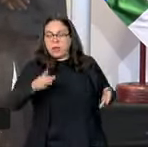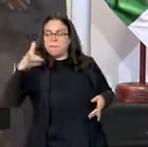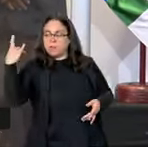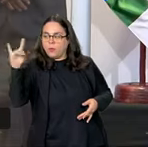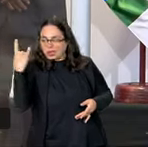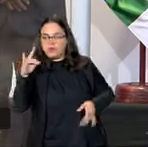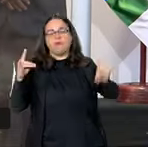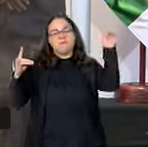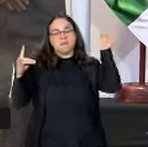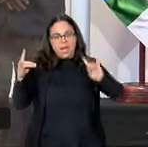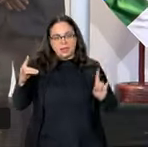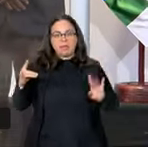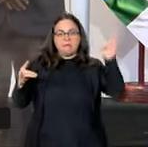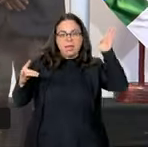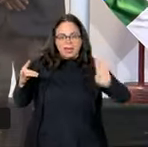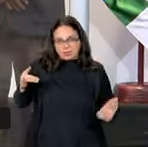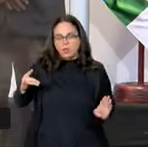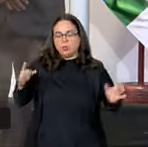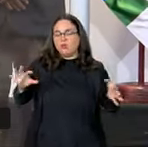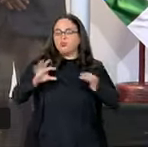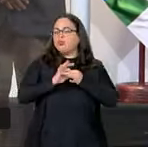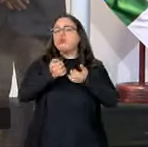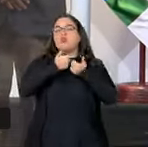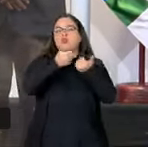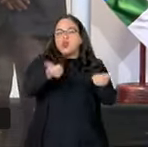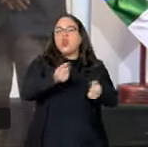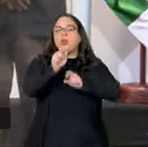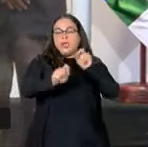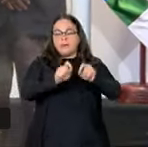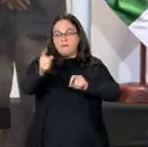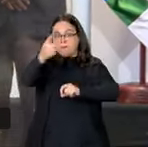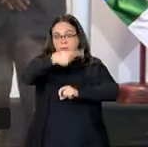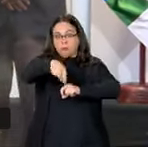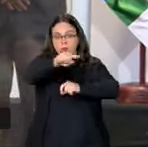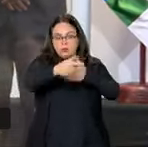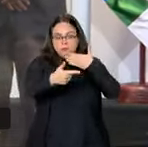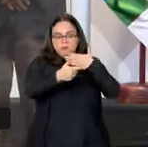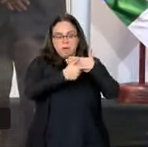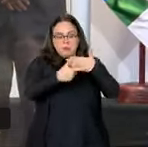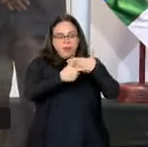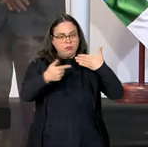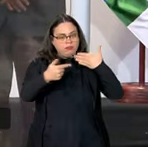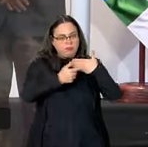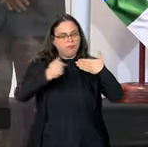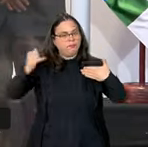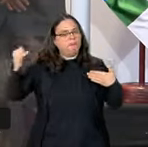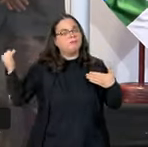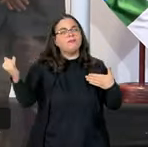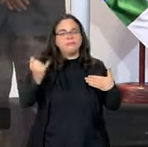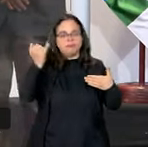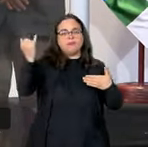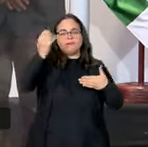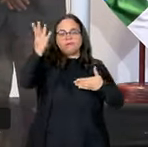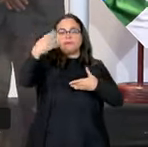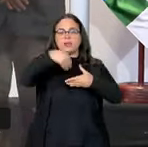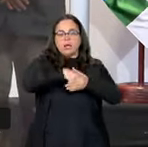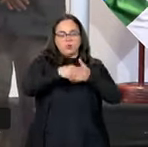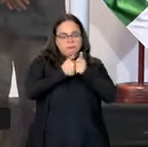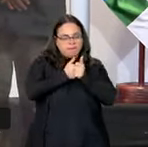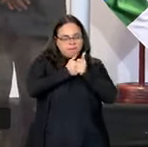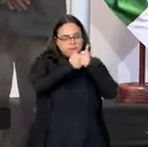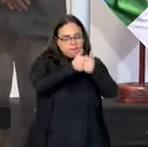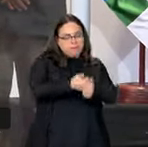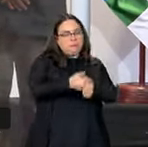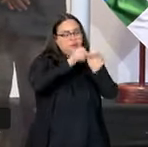Bolivia como de Brasil, que ustedes tienen un papel extremamente importante en acompañar